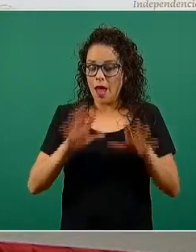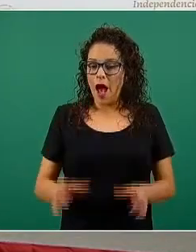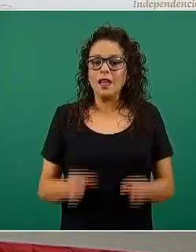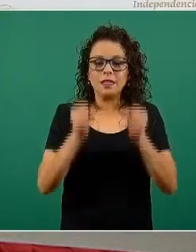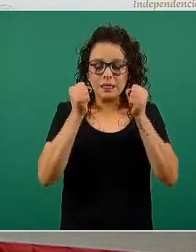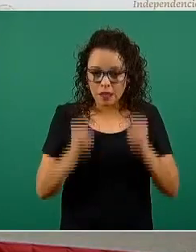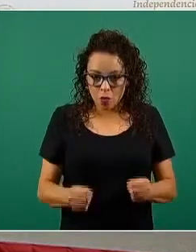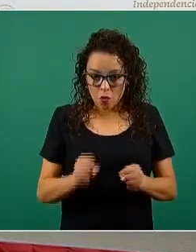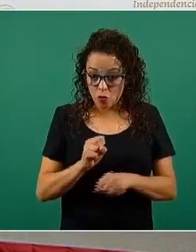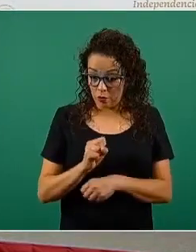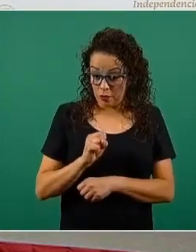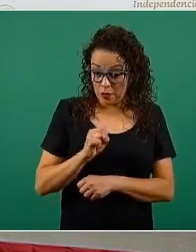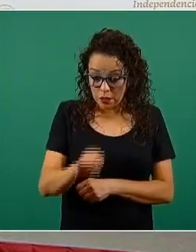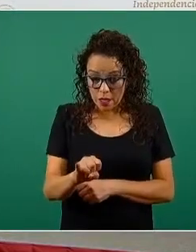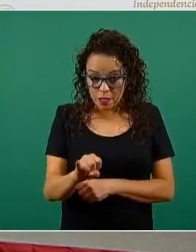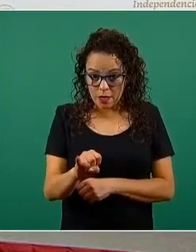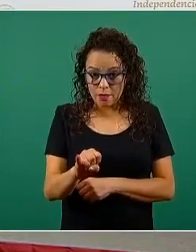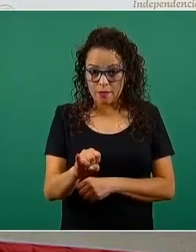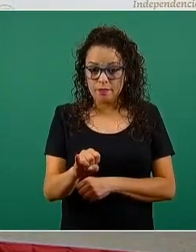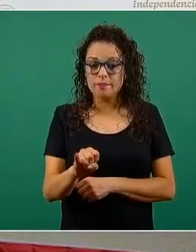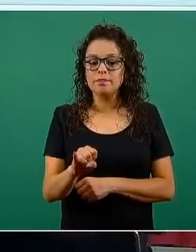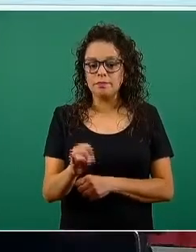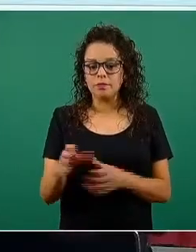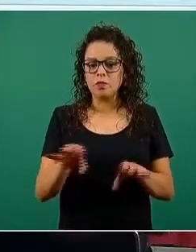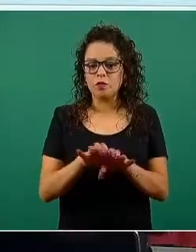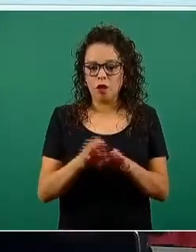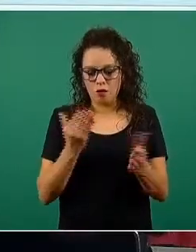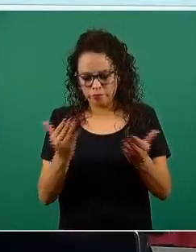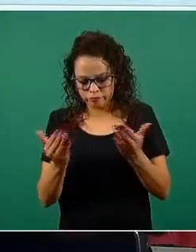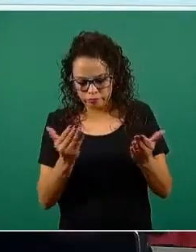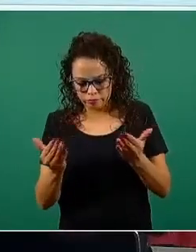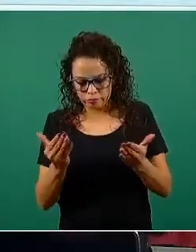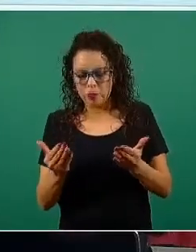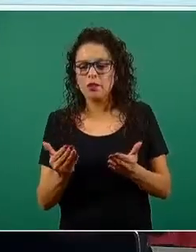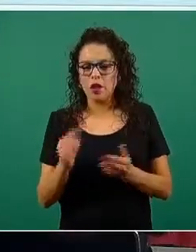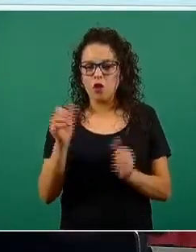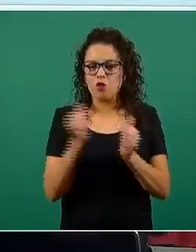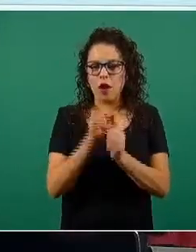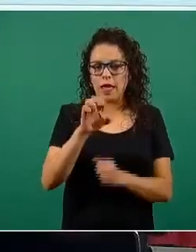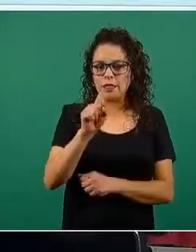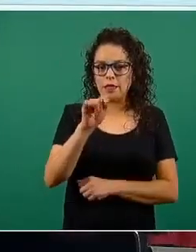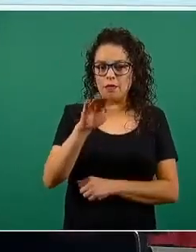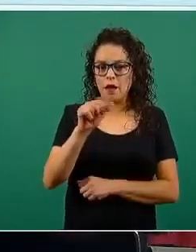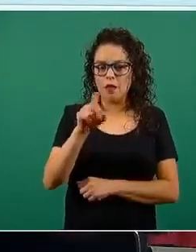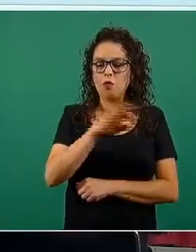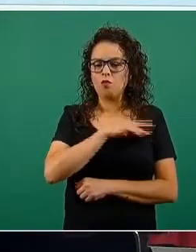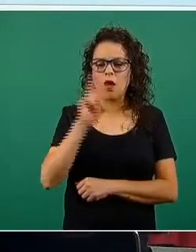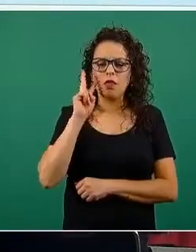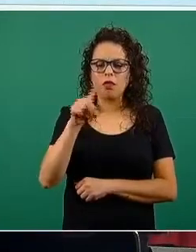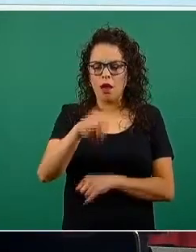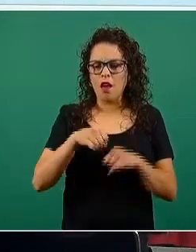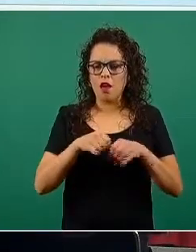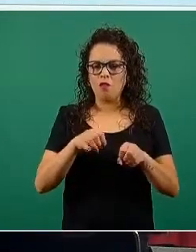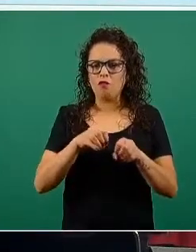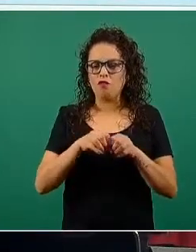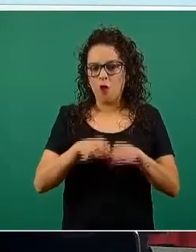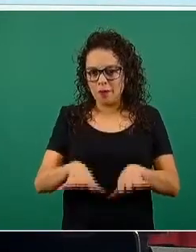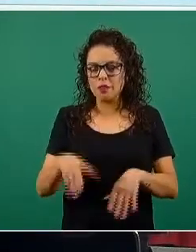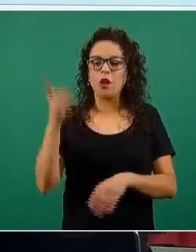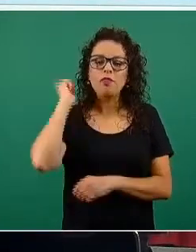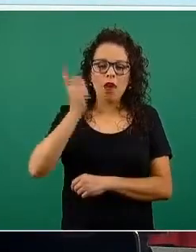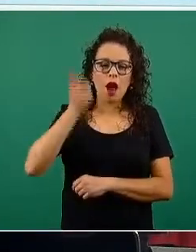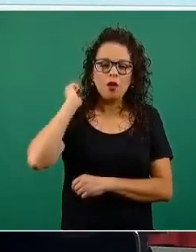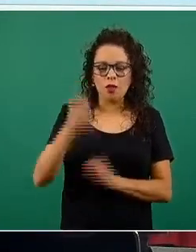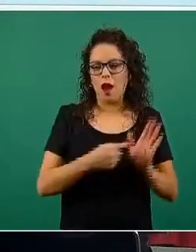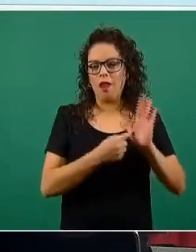proporción de estos casos estimados, lo pueden encontrar en el informe técnico diario. Y en el cuadro o en el